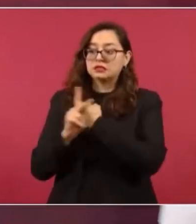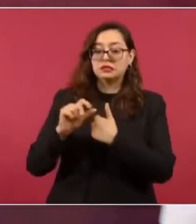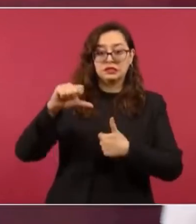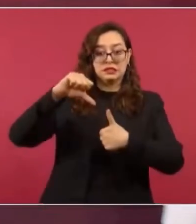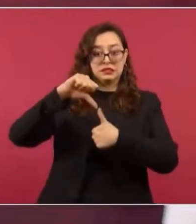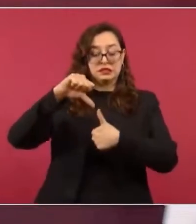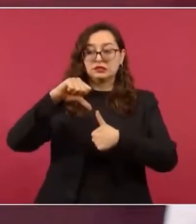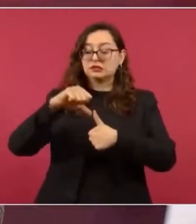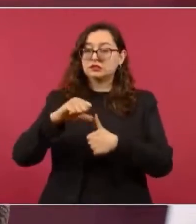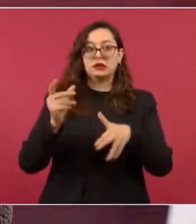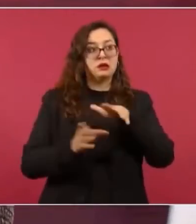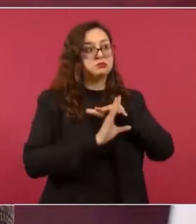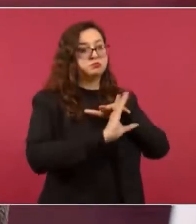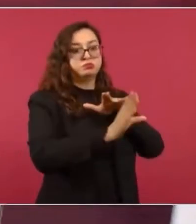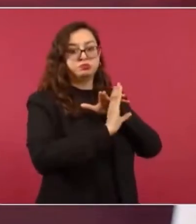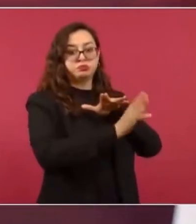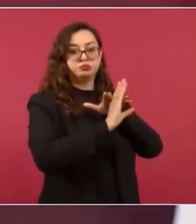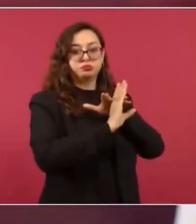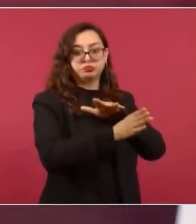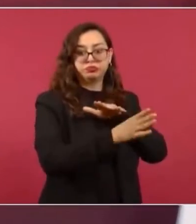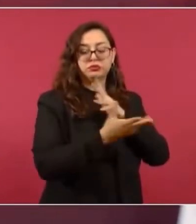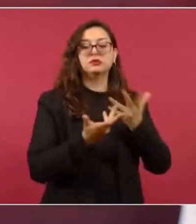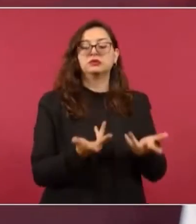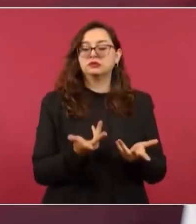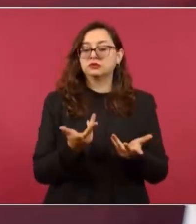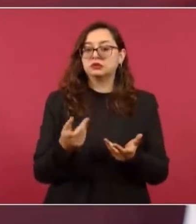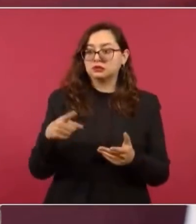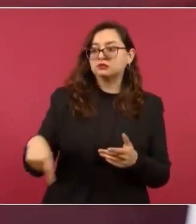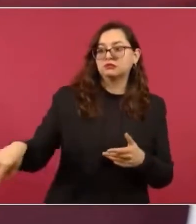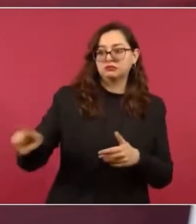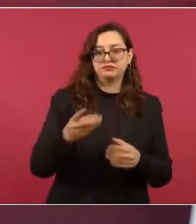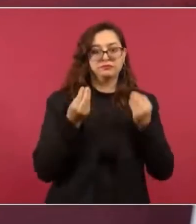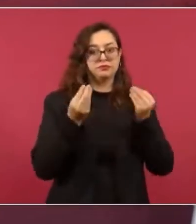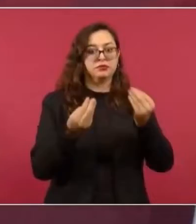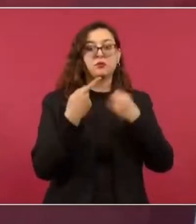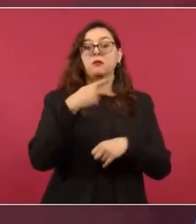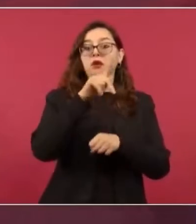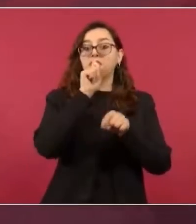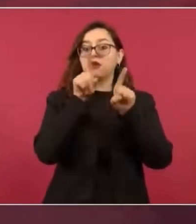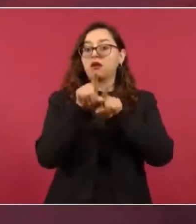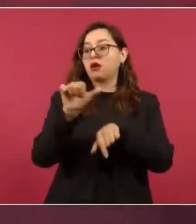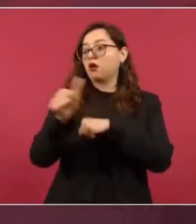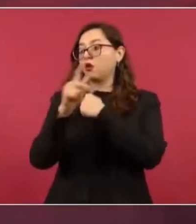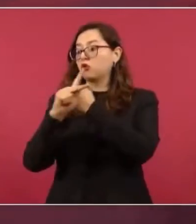Centroamérica, de nuestras manos centroamericanas, sino también de otros países.